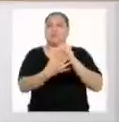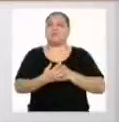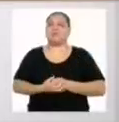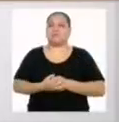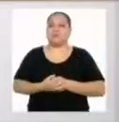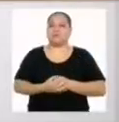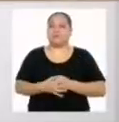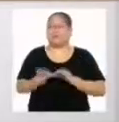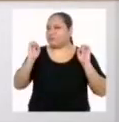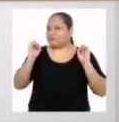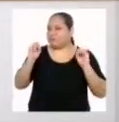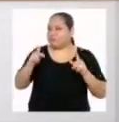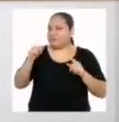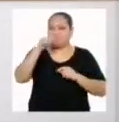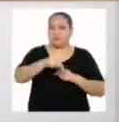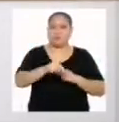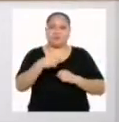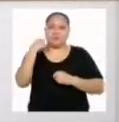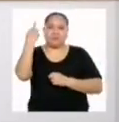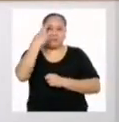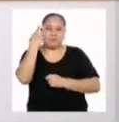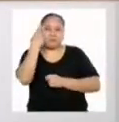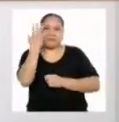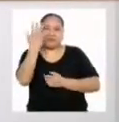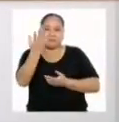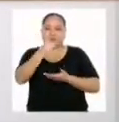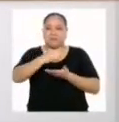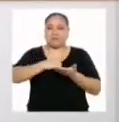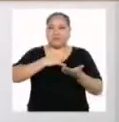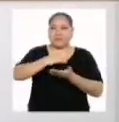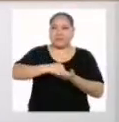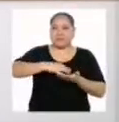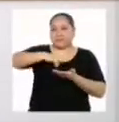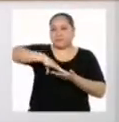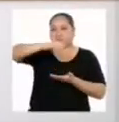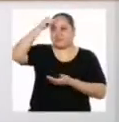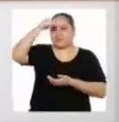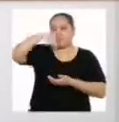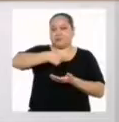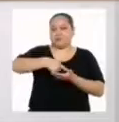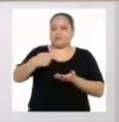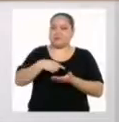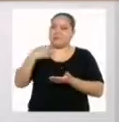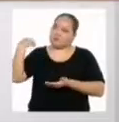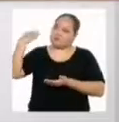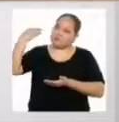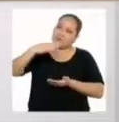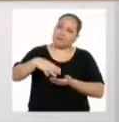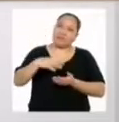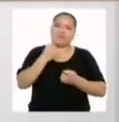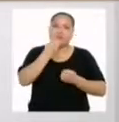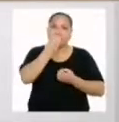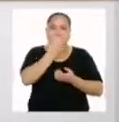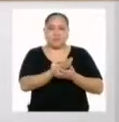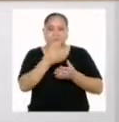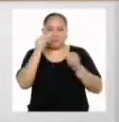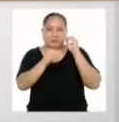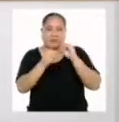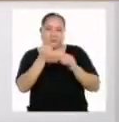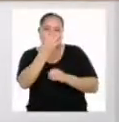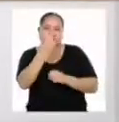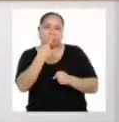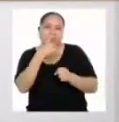Ahora bien, a partir de la reflexión de nuestros aprendizajes de estas semanas es bueno plantearnos algunos